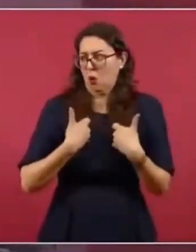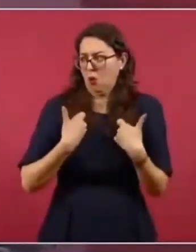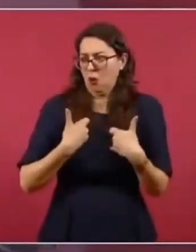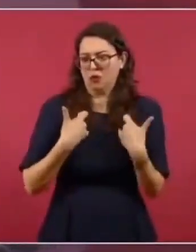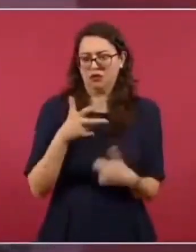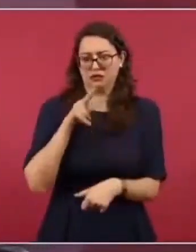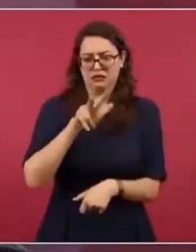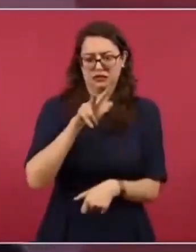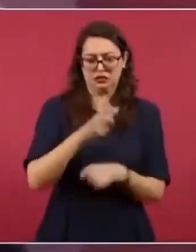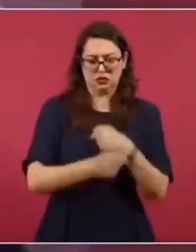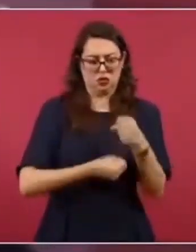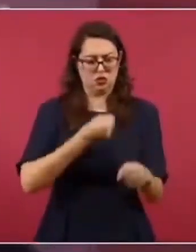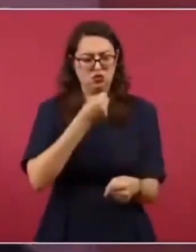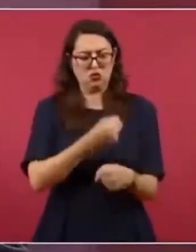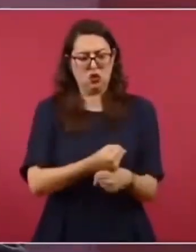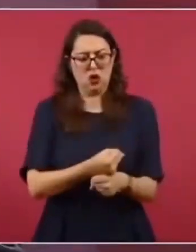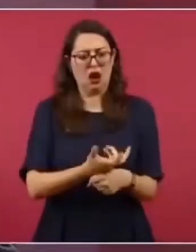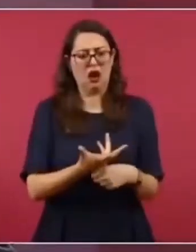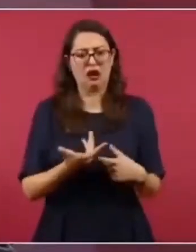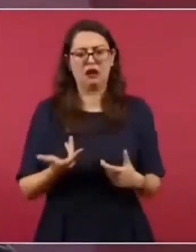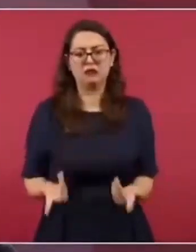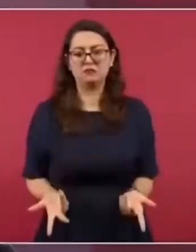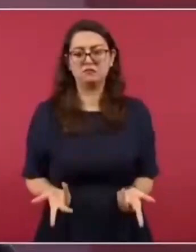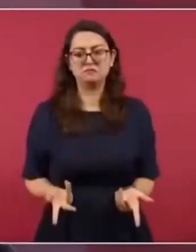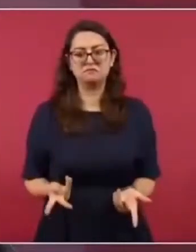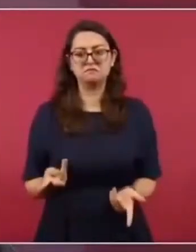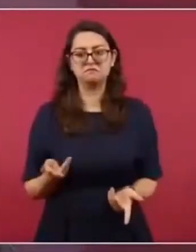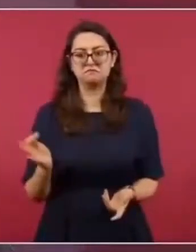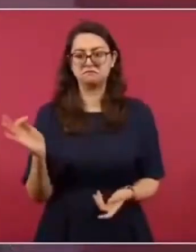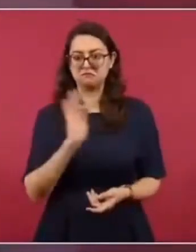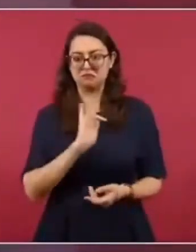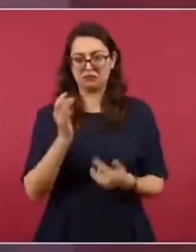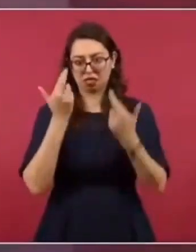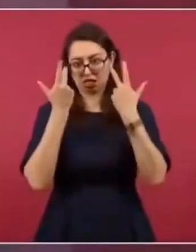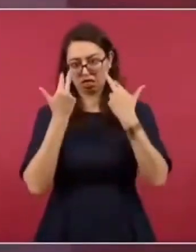a los jóvenes infelicidad,